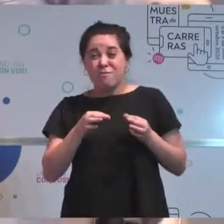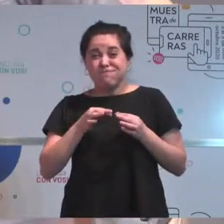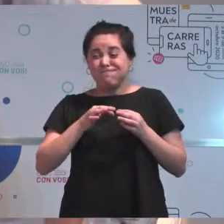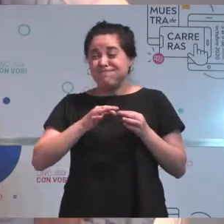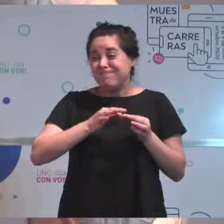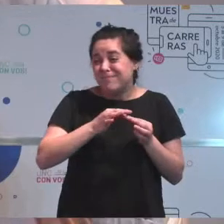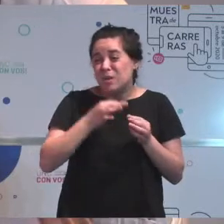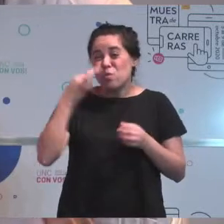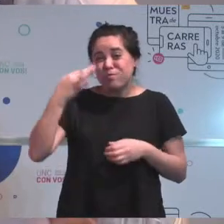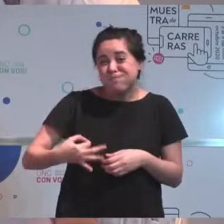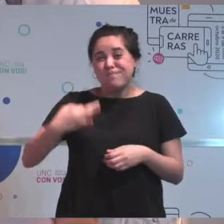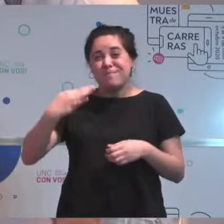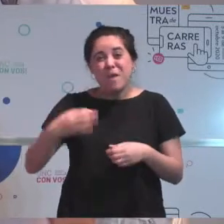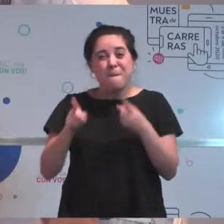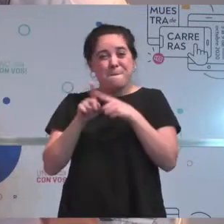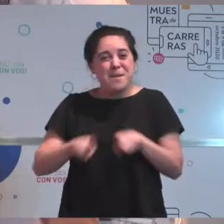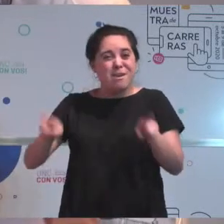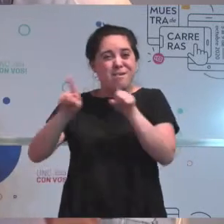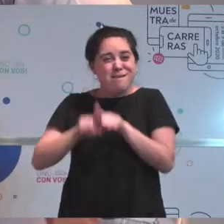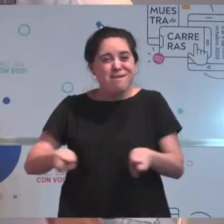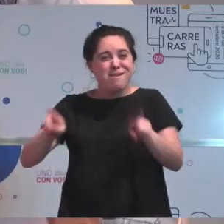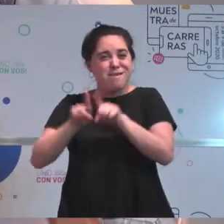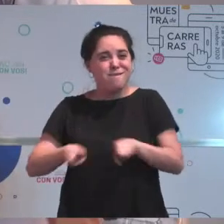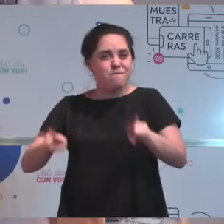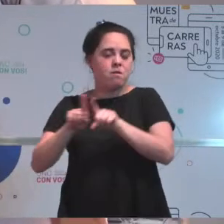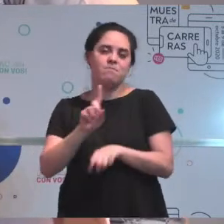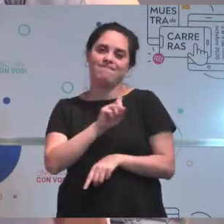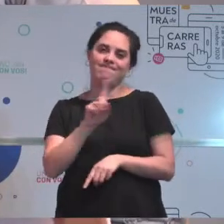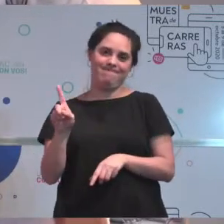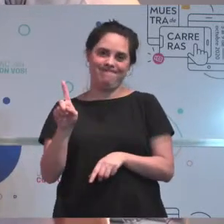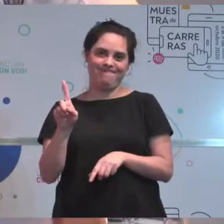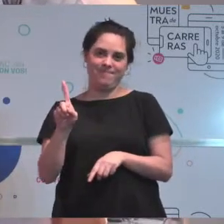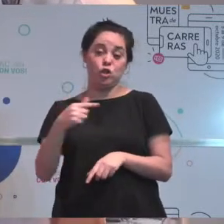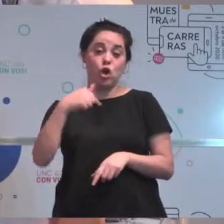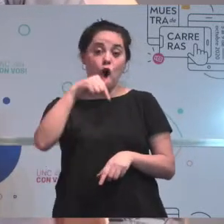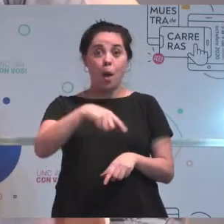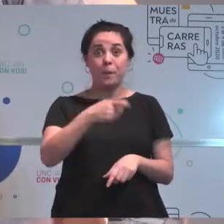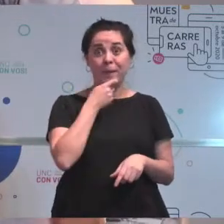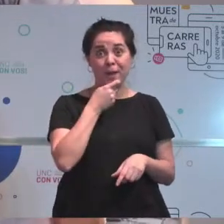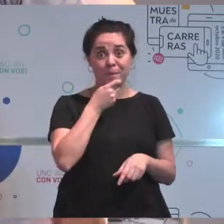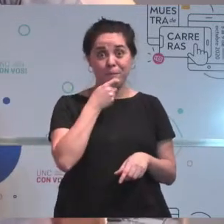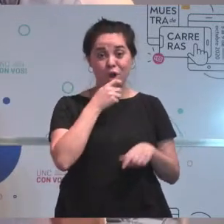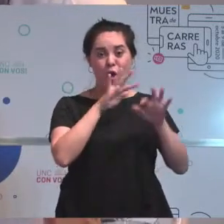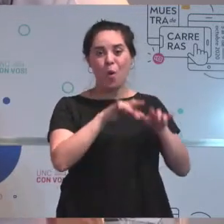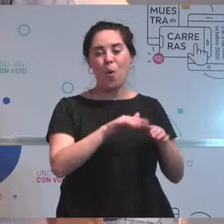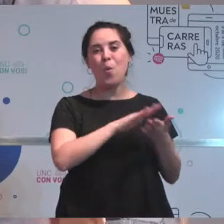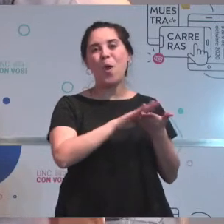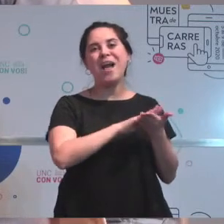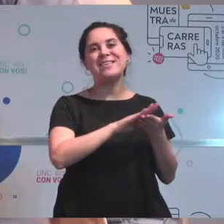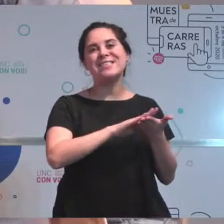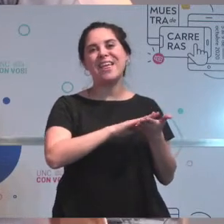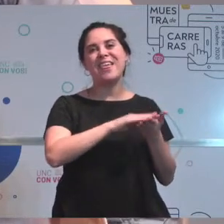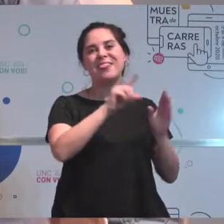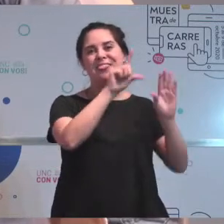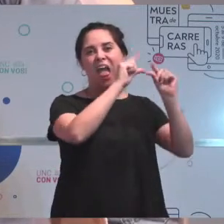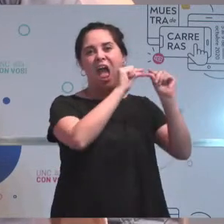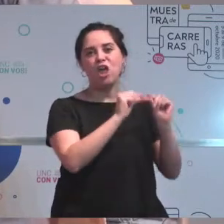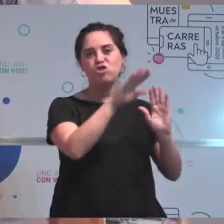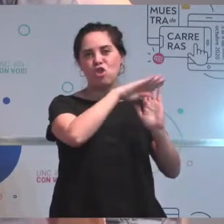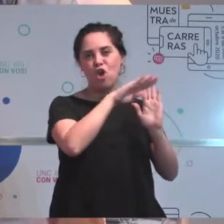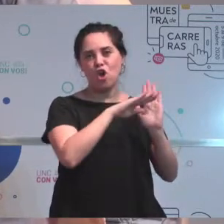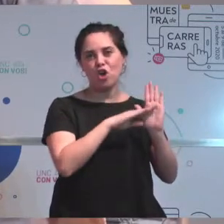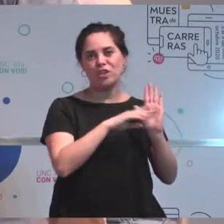Por ejemplo, hoy he estado trabajando con bases de datos catastrales y pudiendo